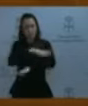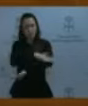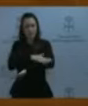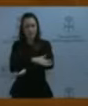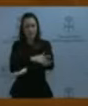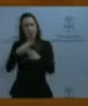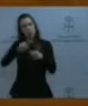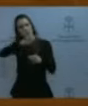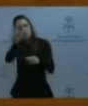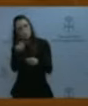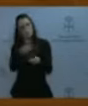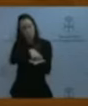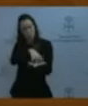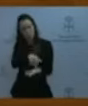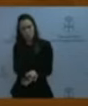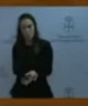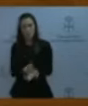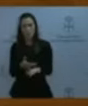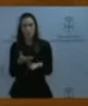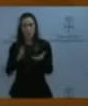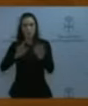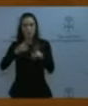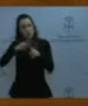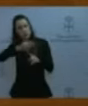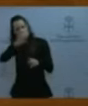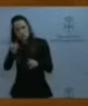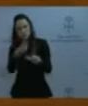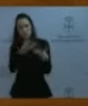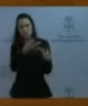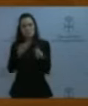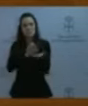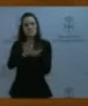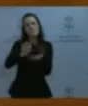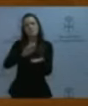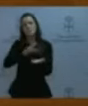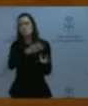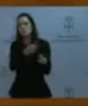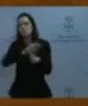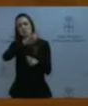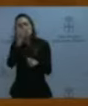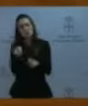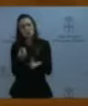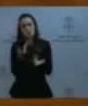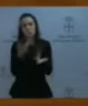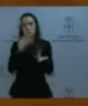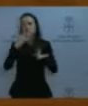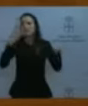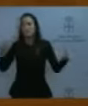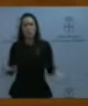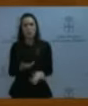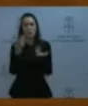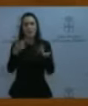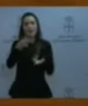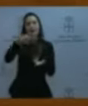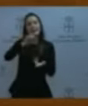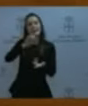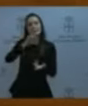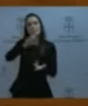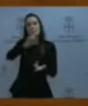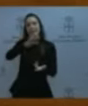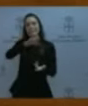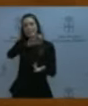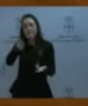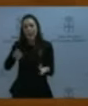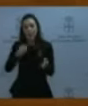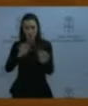discutibles. Otras, otras muchas cosas y otros muchos servicios públicos. Voy a ponerle, ejemplo, Geispasa. Eso es discutible.